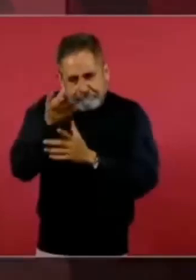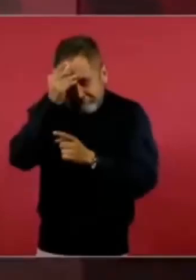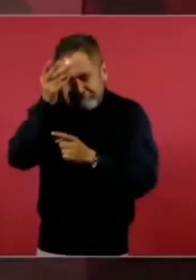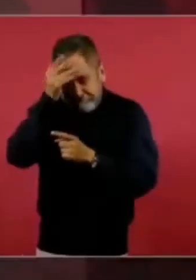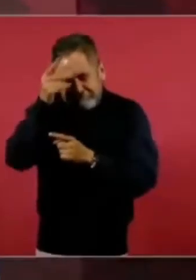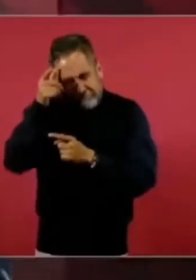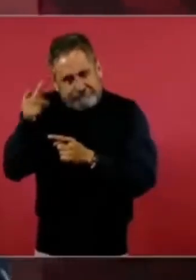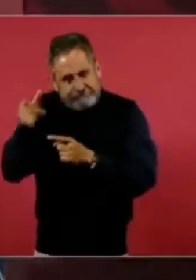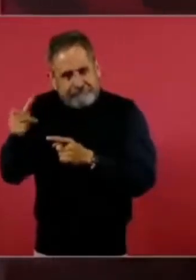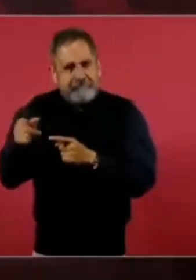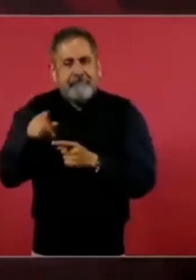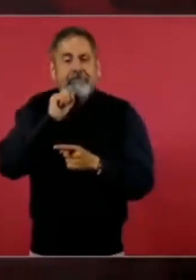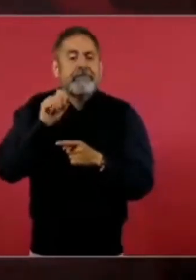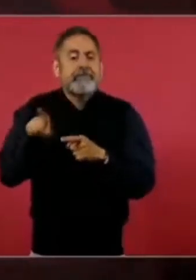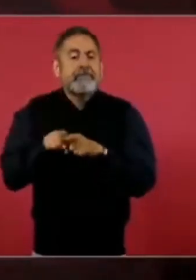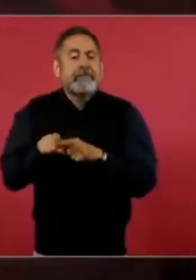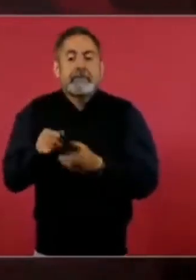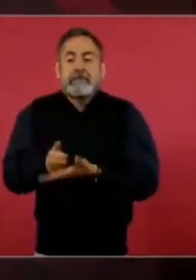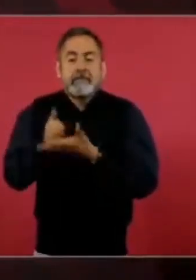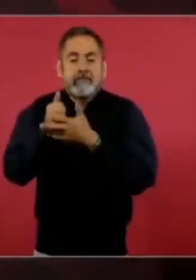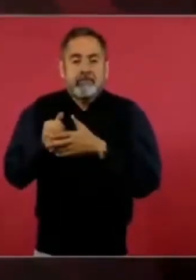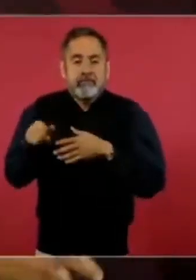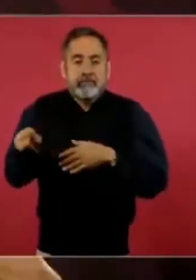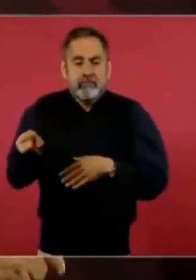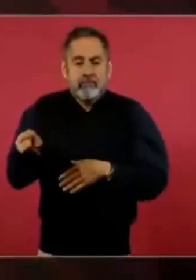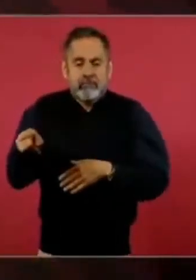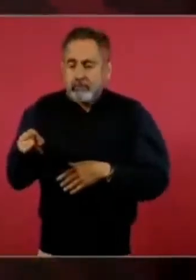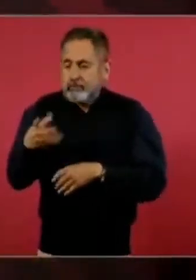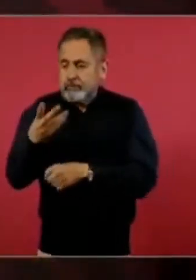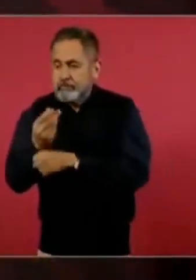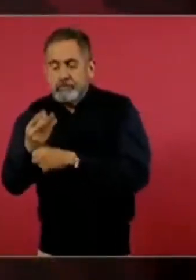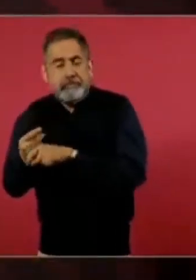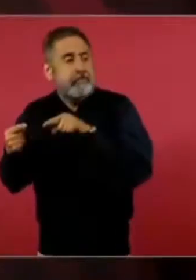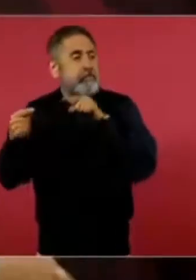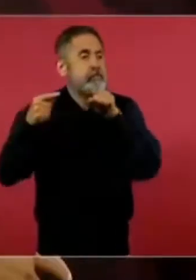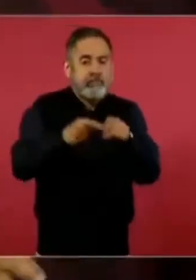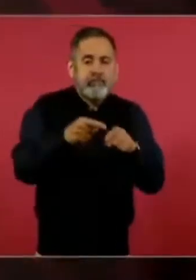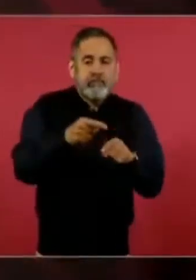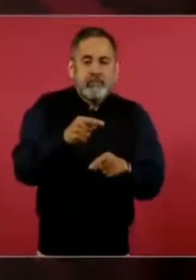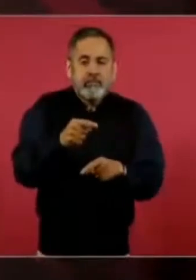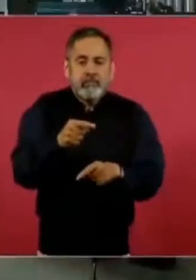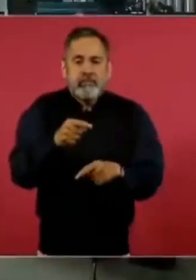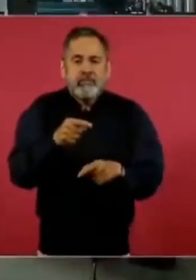el que los trenes se estén haciendo en Sahagún, los empleos,